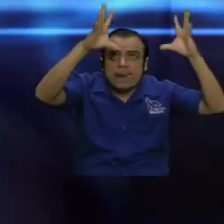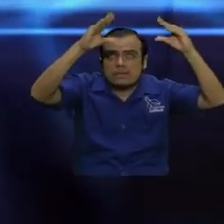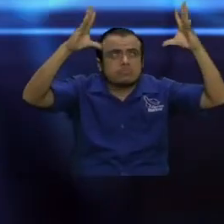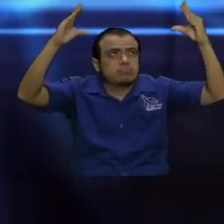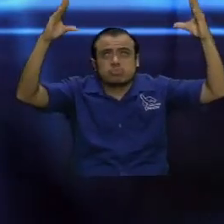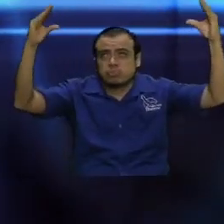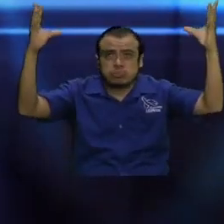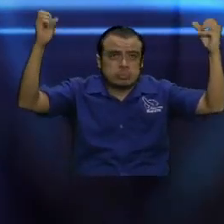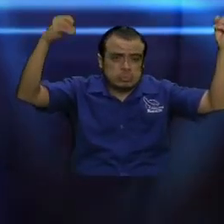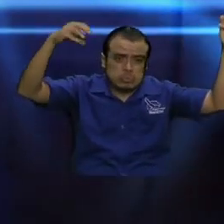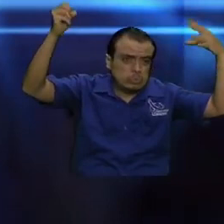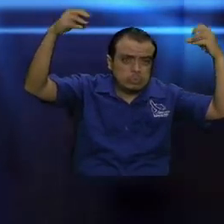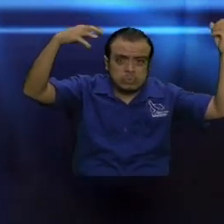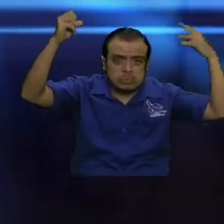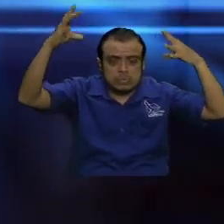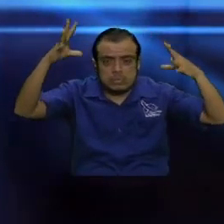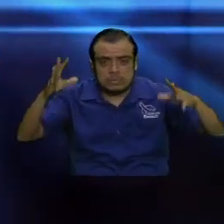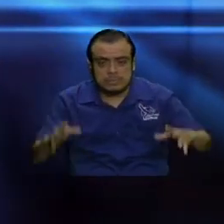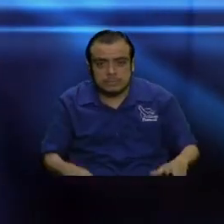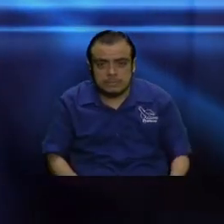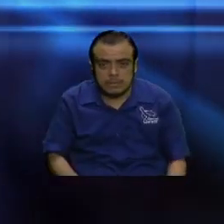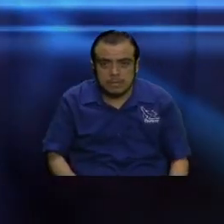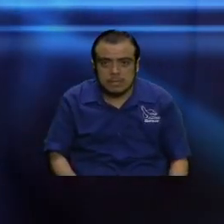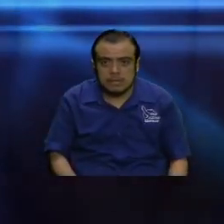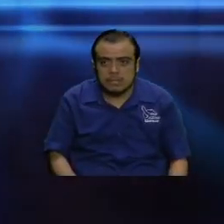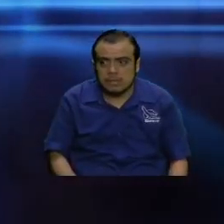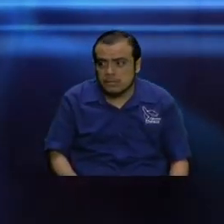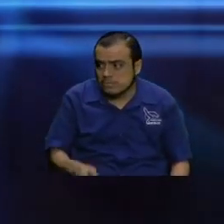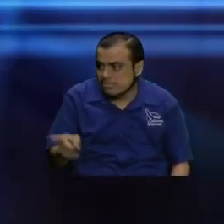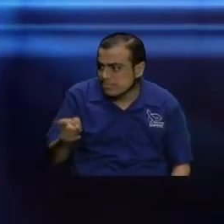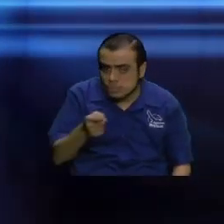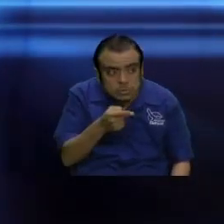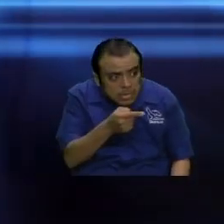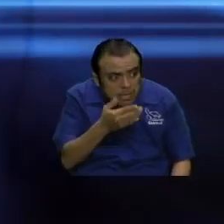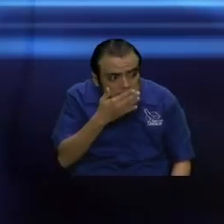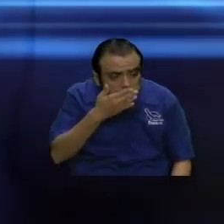nublado. Y después le dice hipócritas